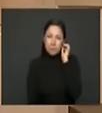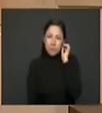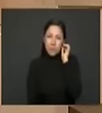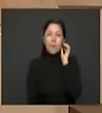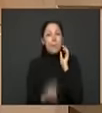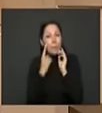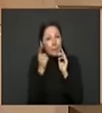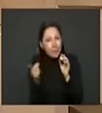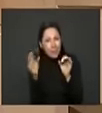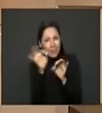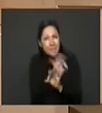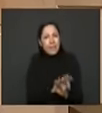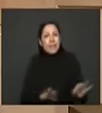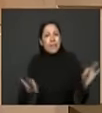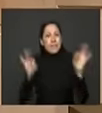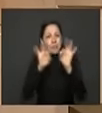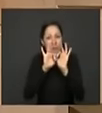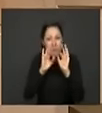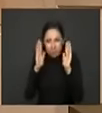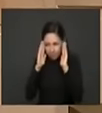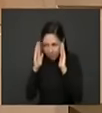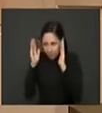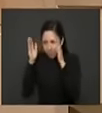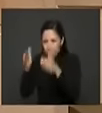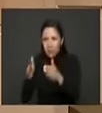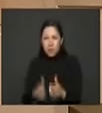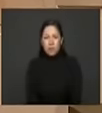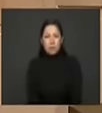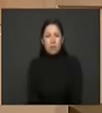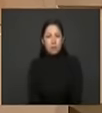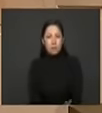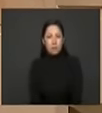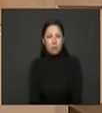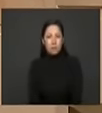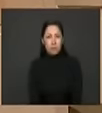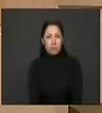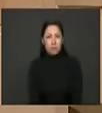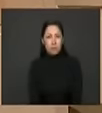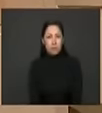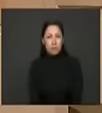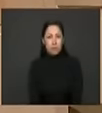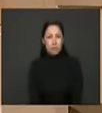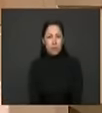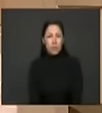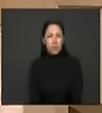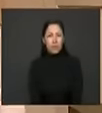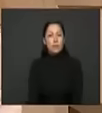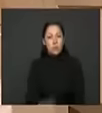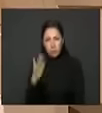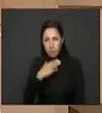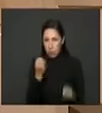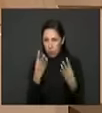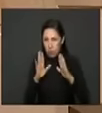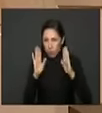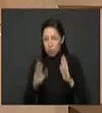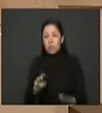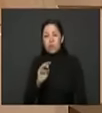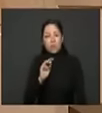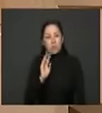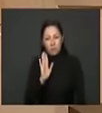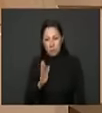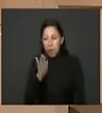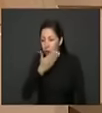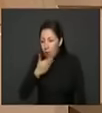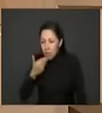priorizar y focalizar 4.254 centros poblados y 40.039